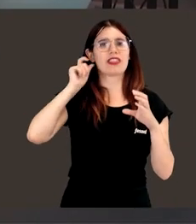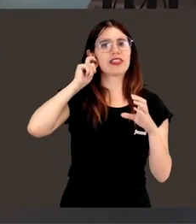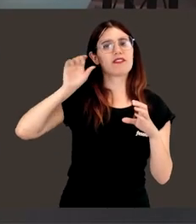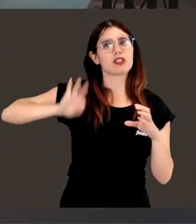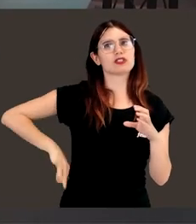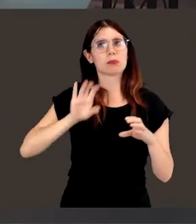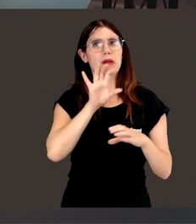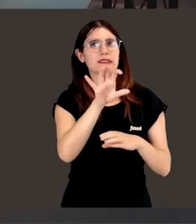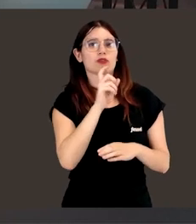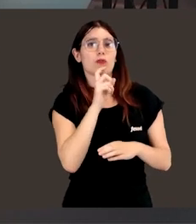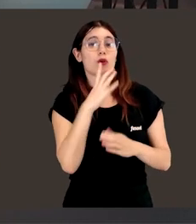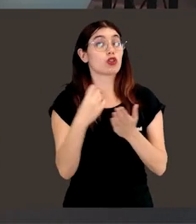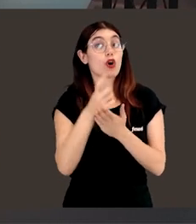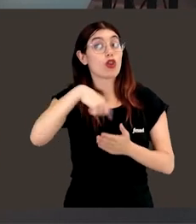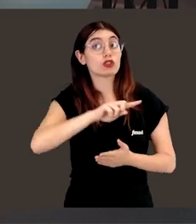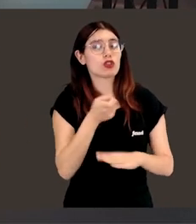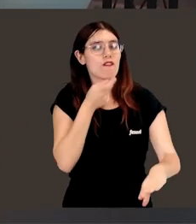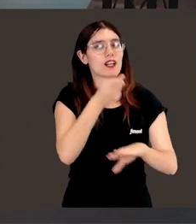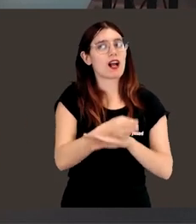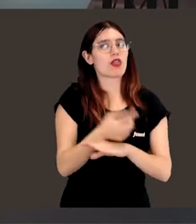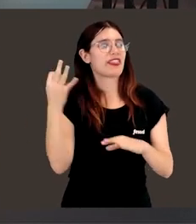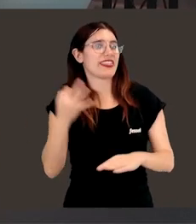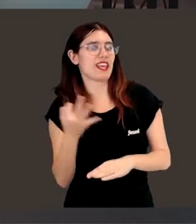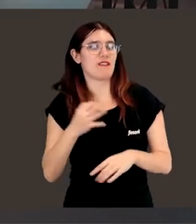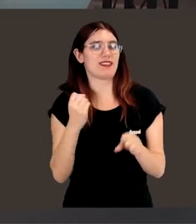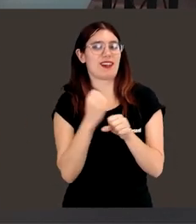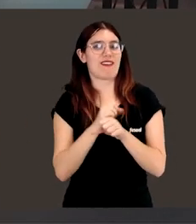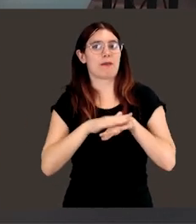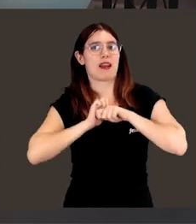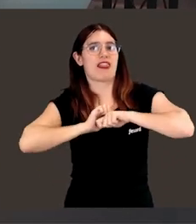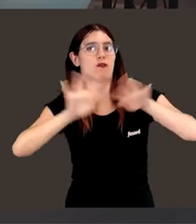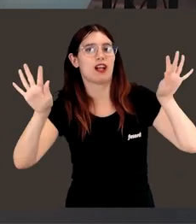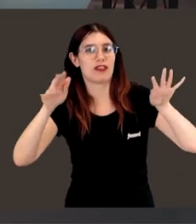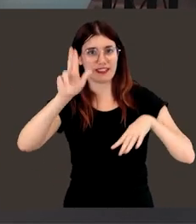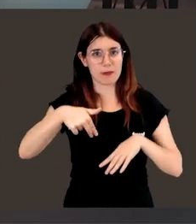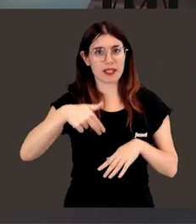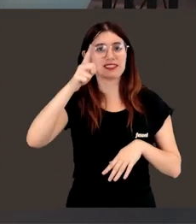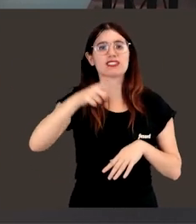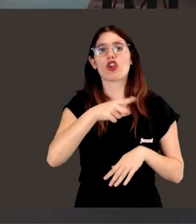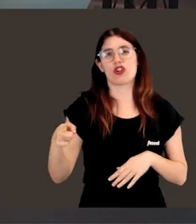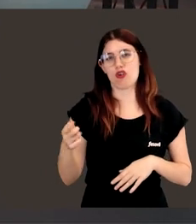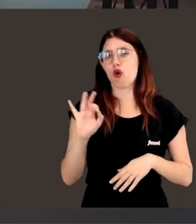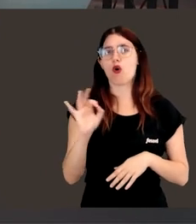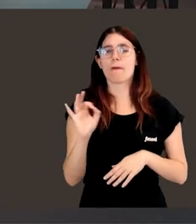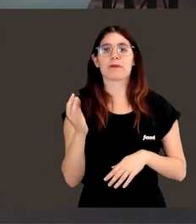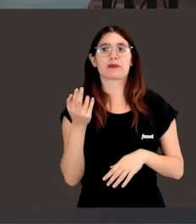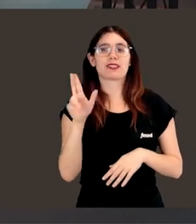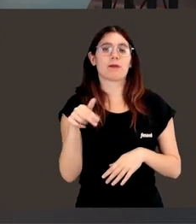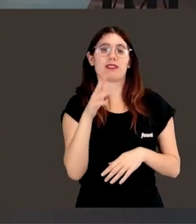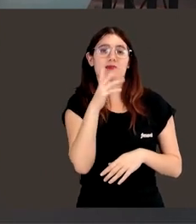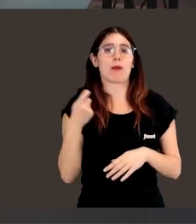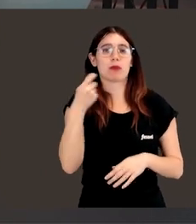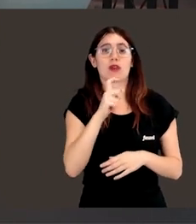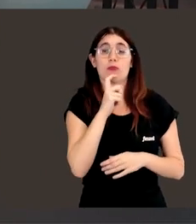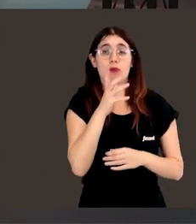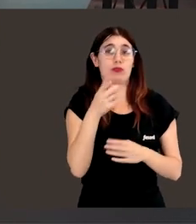Todo el mundo debe trabajar para la divulgación, también tiene que aportar, que es una de las cuestiones que siempre